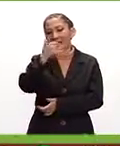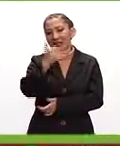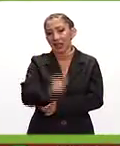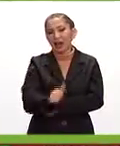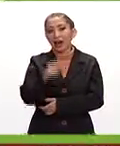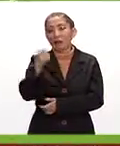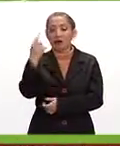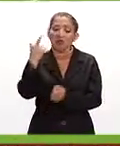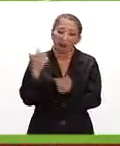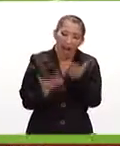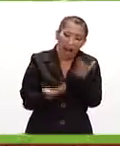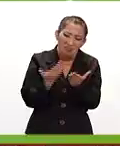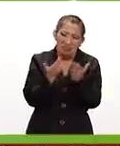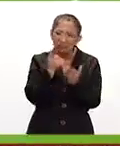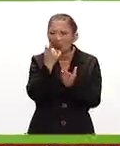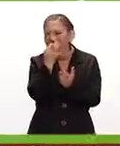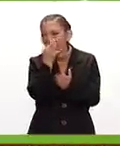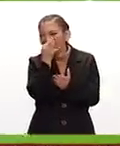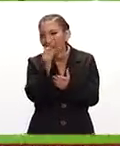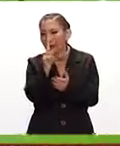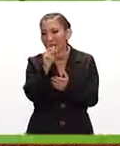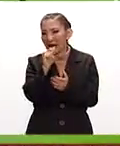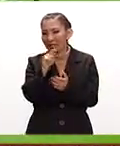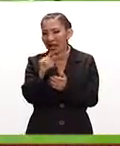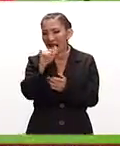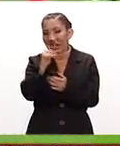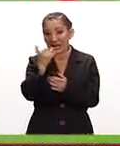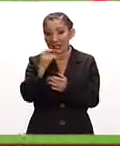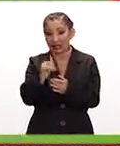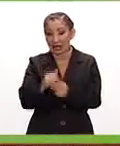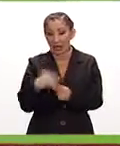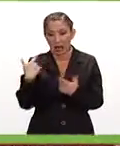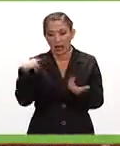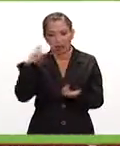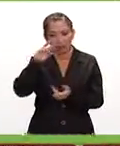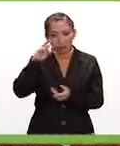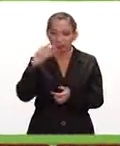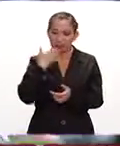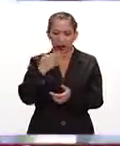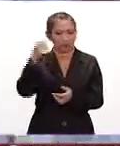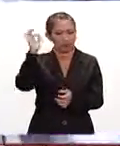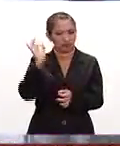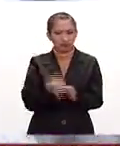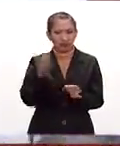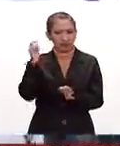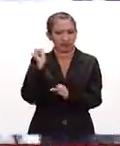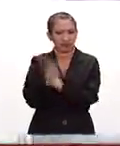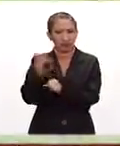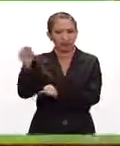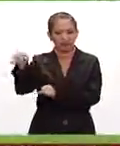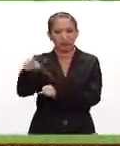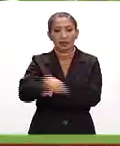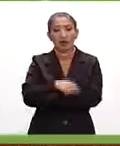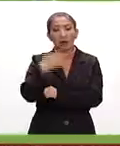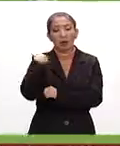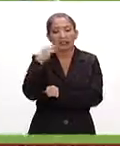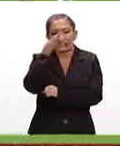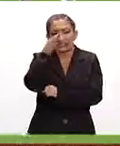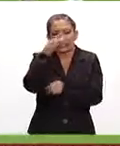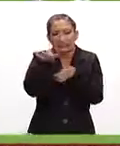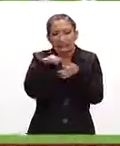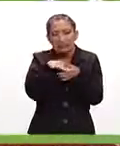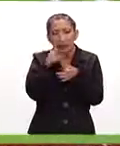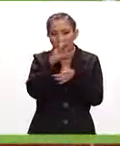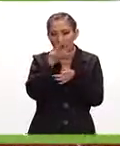nada más por algún momento cuando se marcó un penal a favor de Leia, que sí fue bien marcado y se ponía las cosas un poquito cerca en el